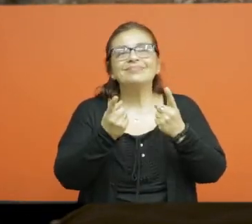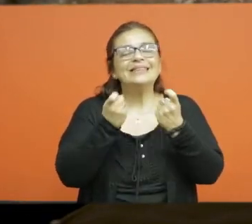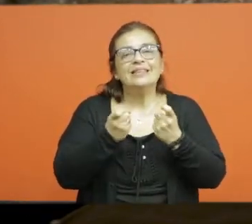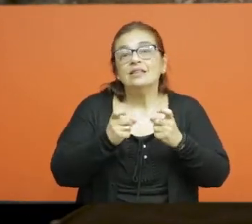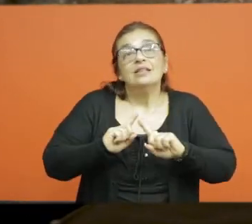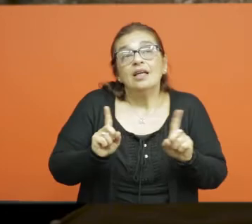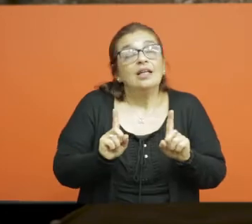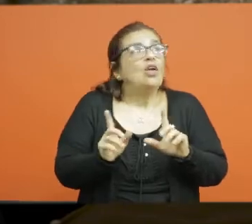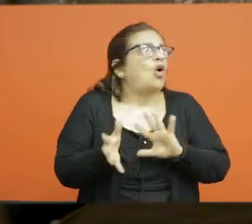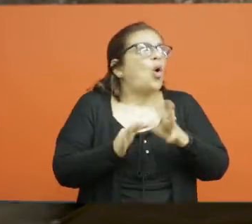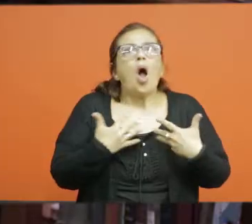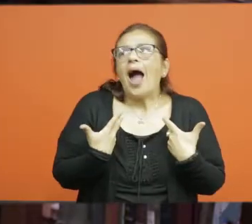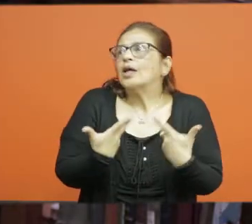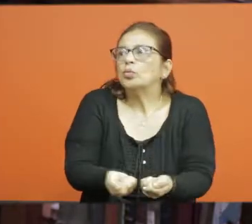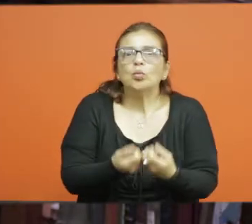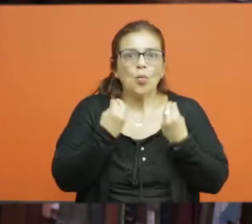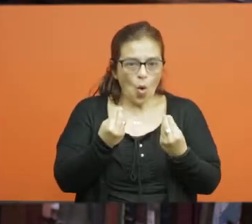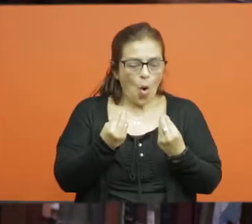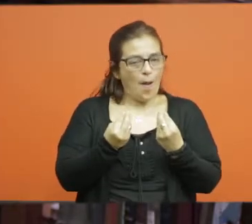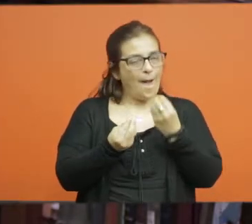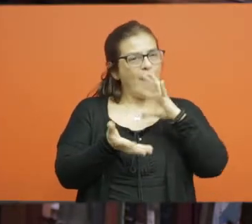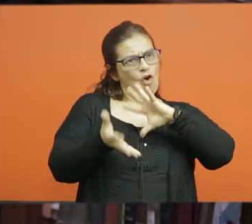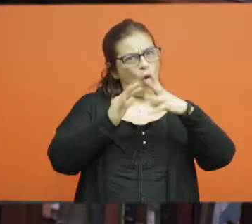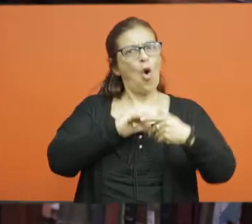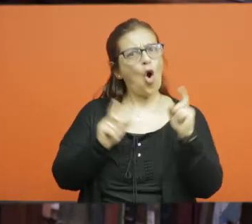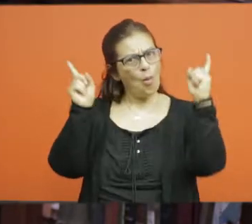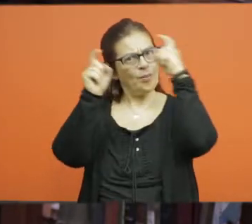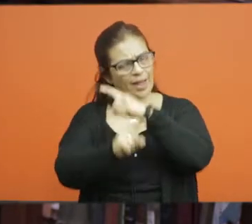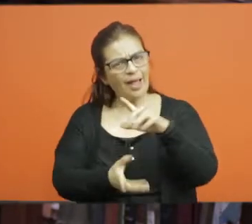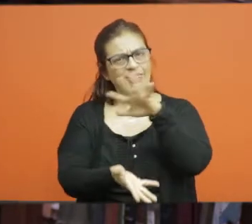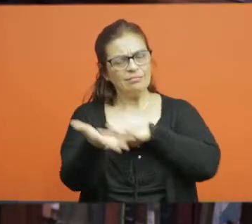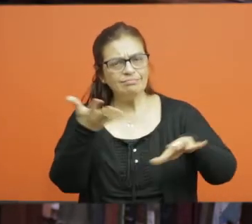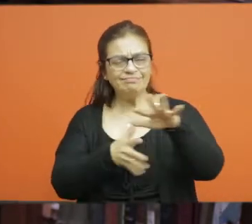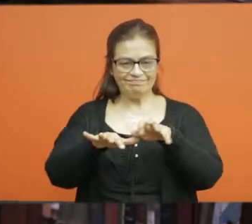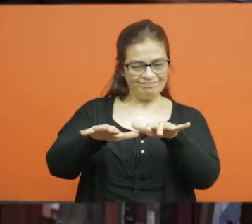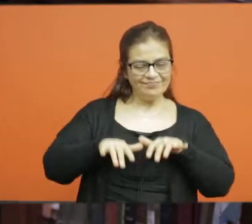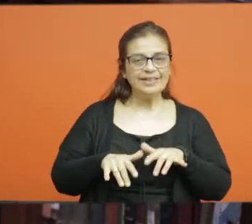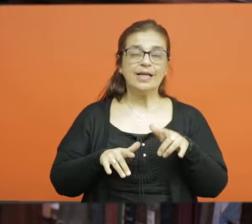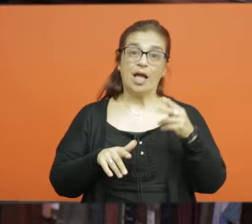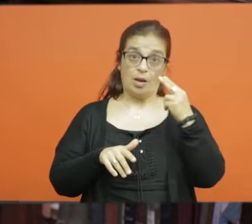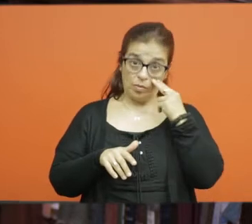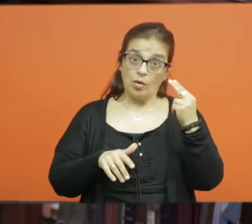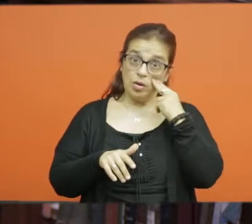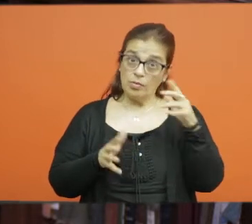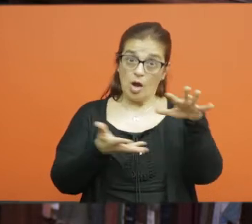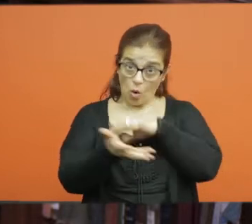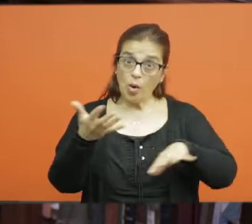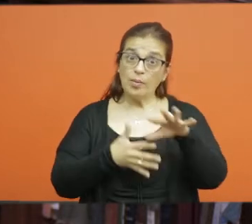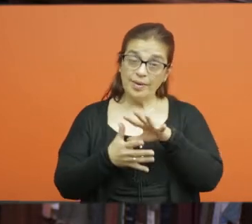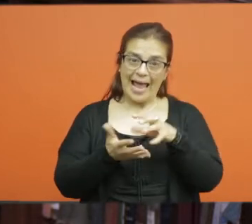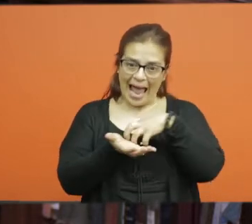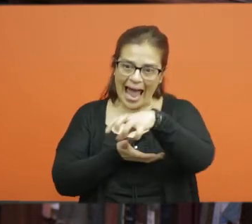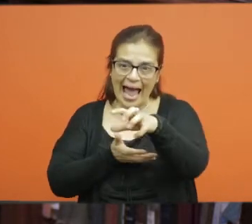dominación a través de la cultura digital. Los problemas son complejos y los cortes disciplinarios, digamos, son limitados para poder